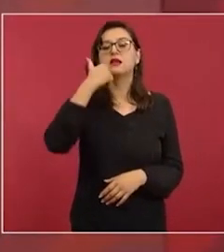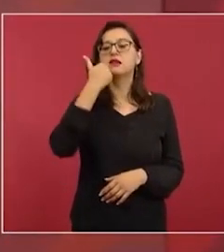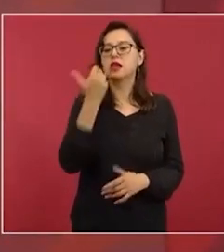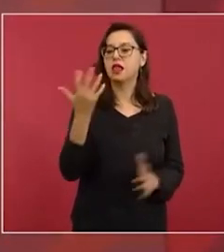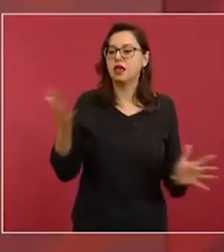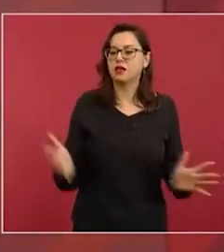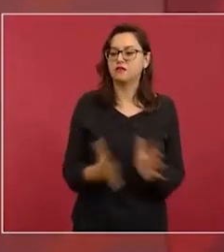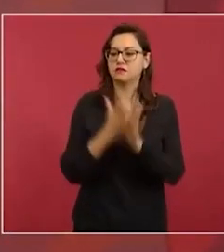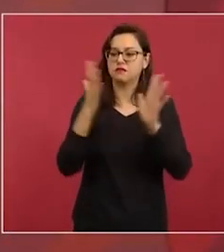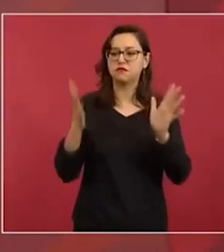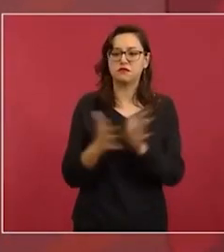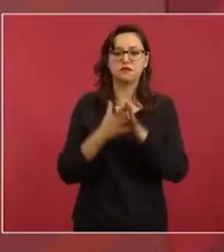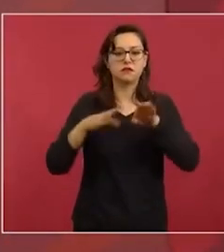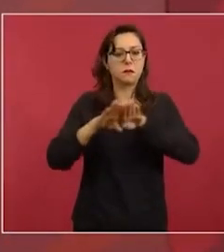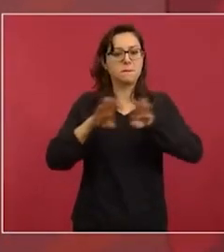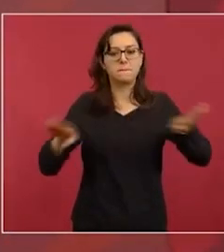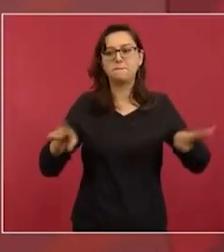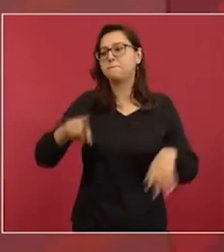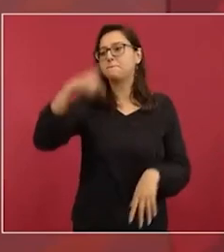forma de vida.